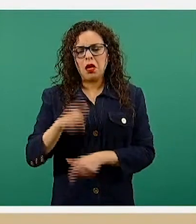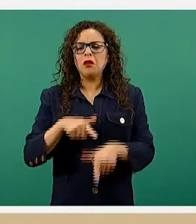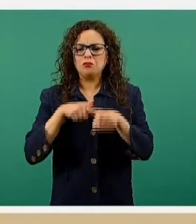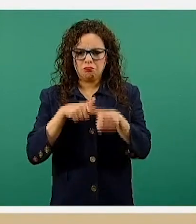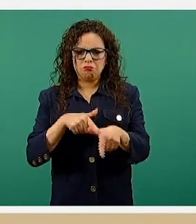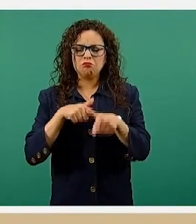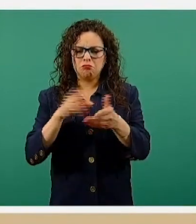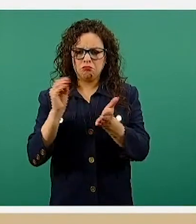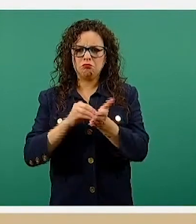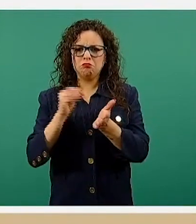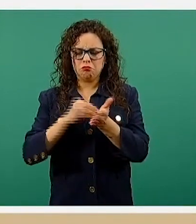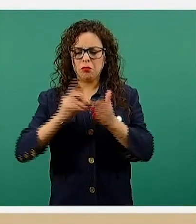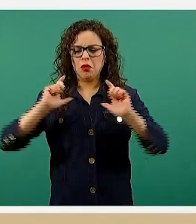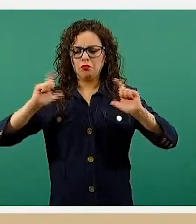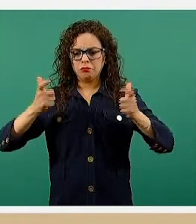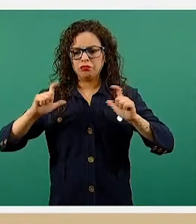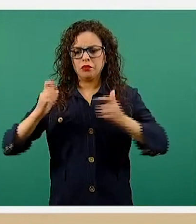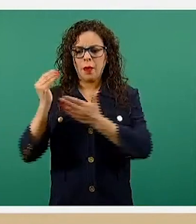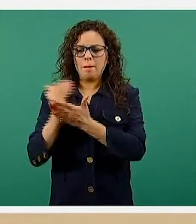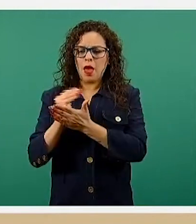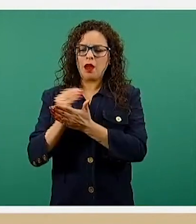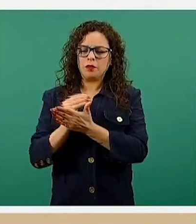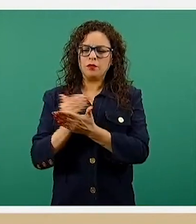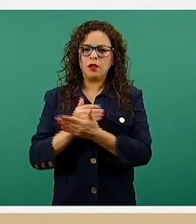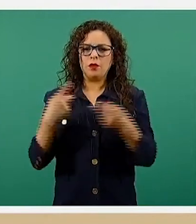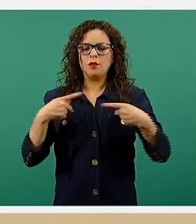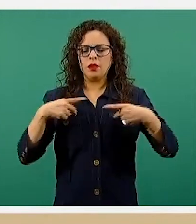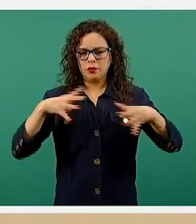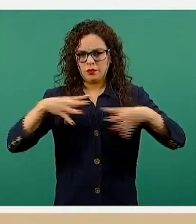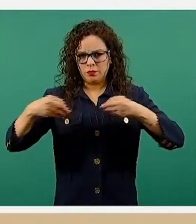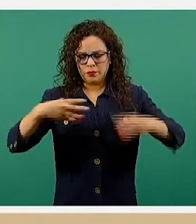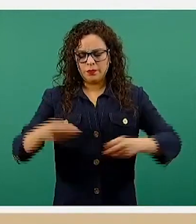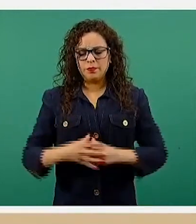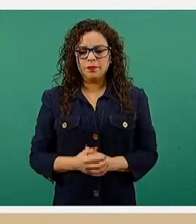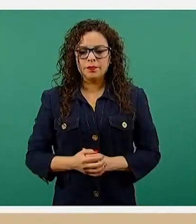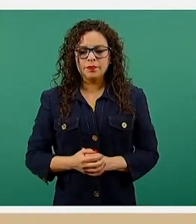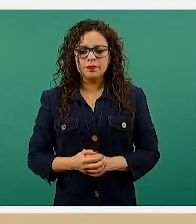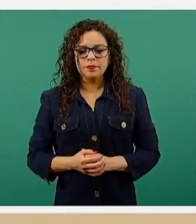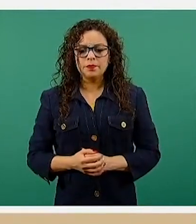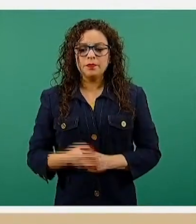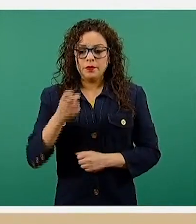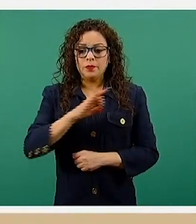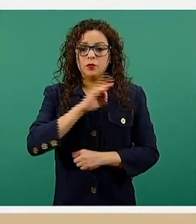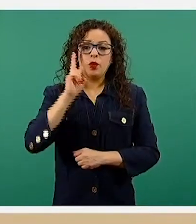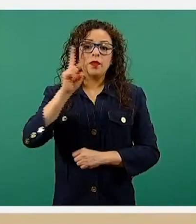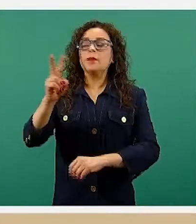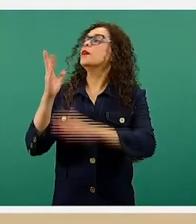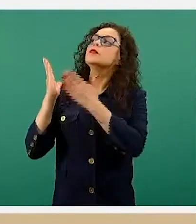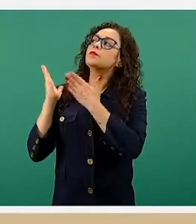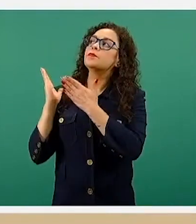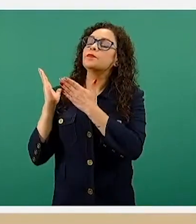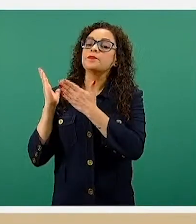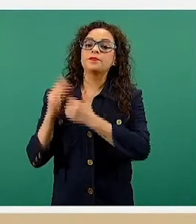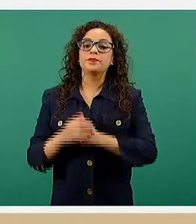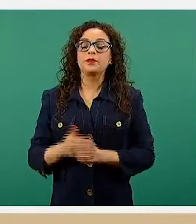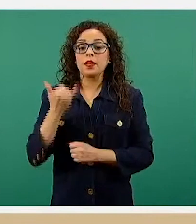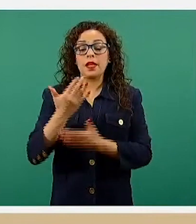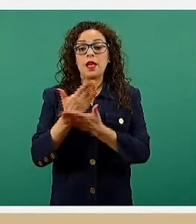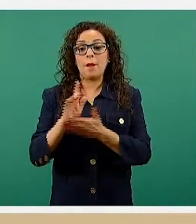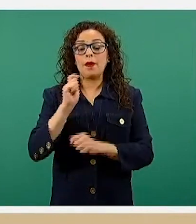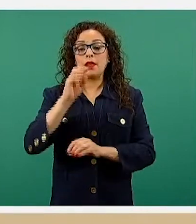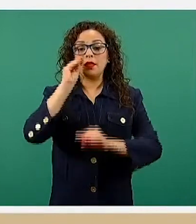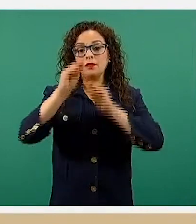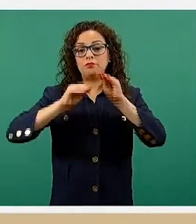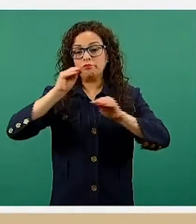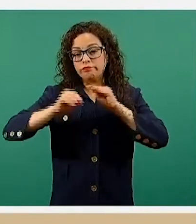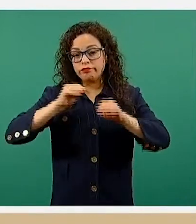continúa esta disminución observada. Y la misma la podremos ver cómo se va actualizando en los